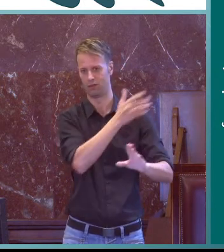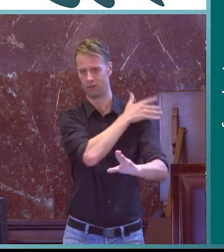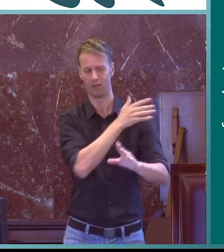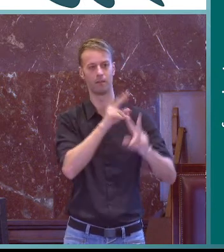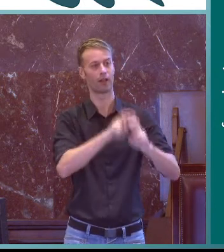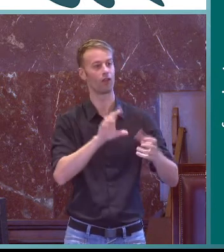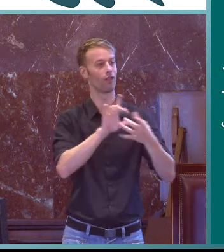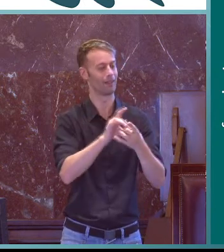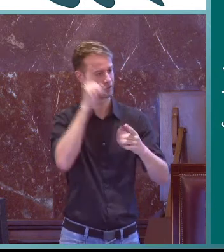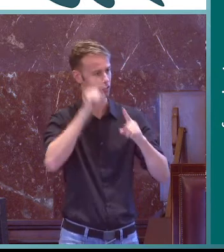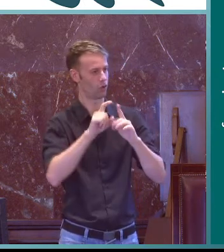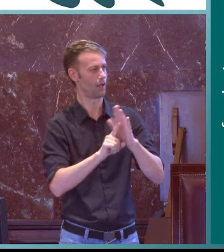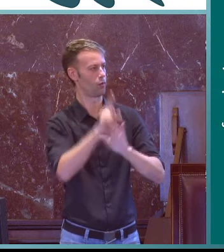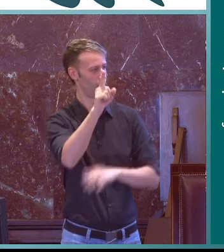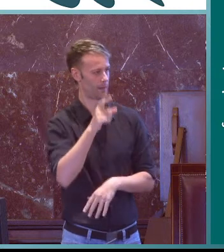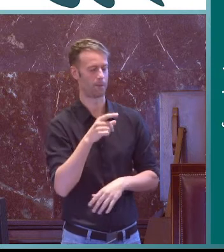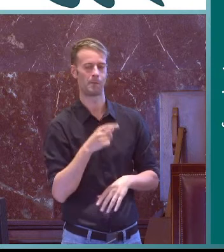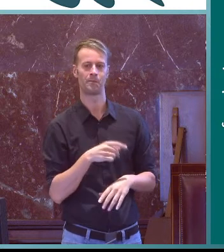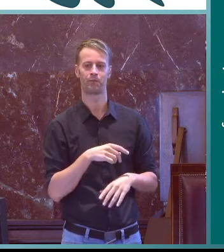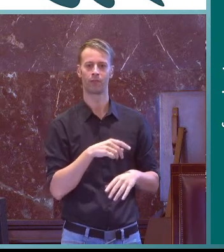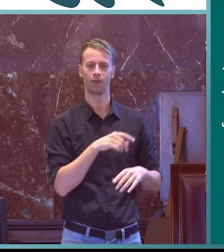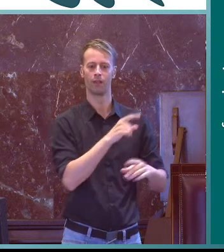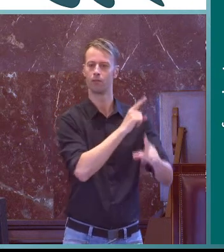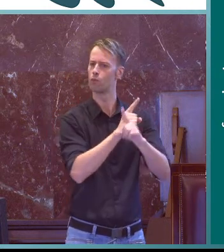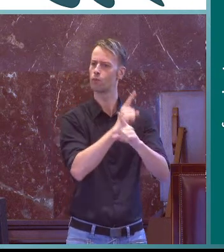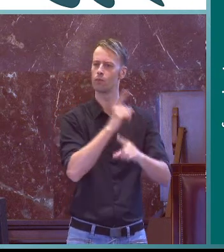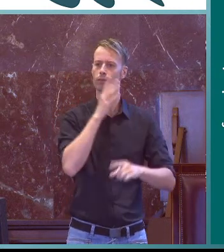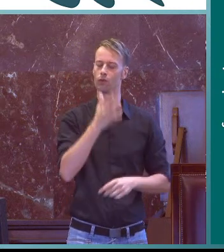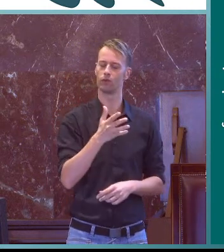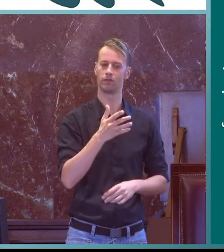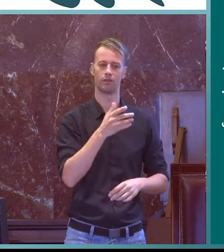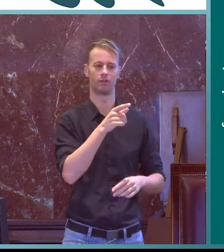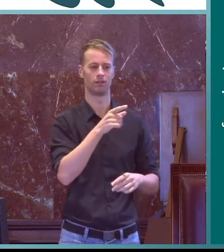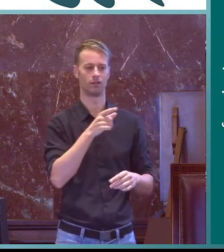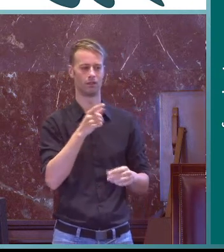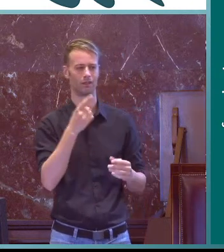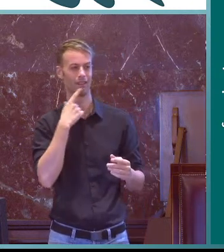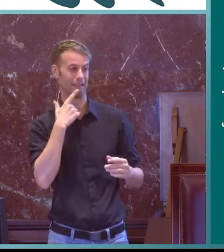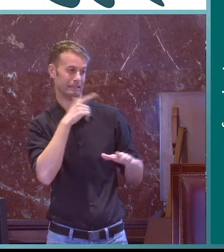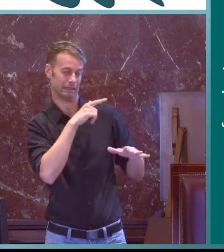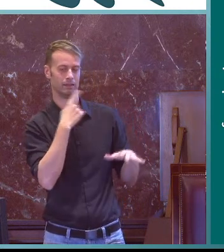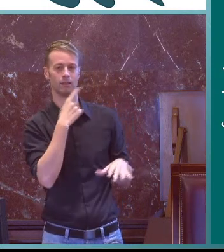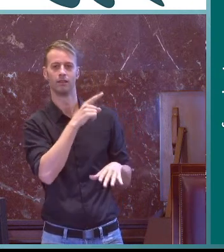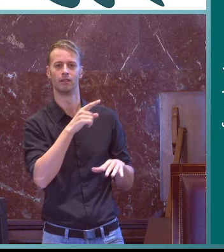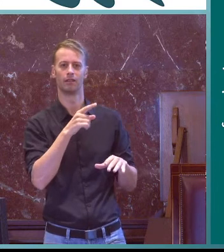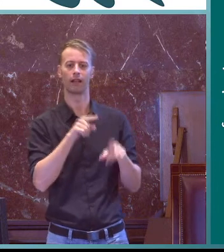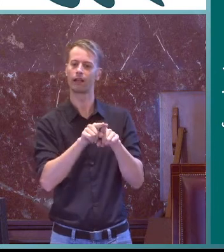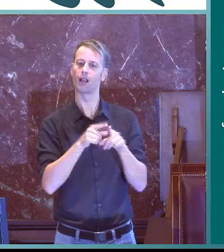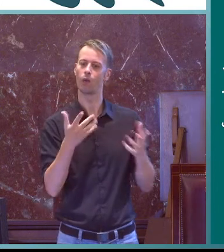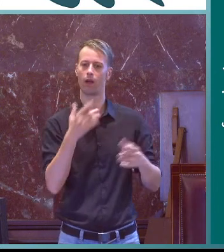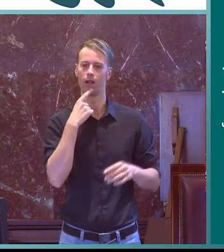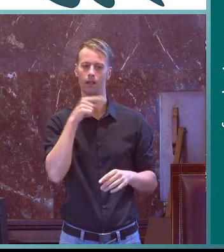encontró una forma de… no estaba muy de acuerdo con la forma en que se había hecho hasta ese momento el desarrollo de esta temática.